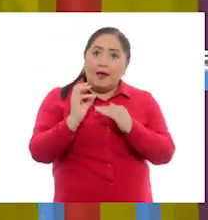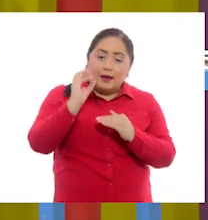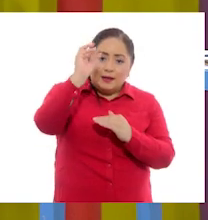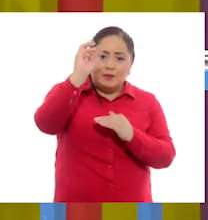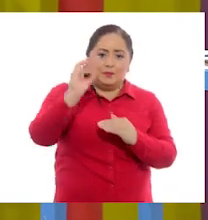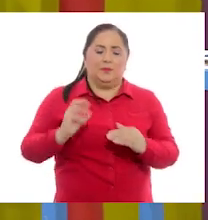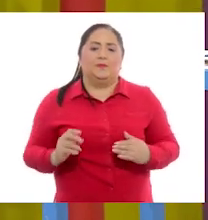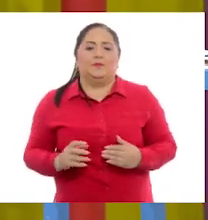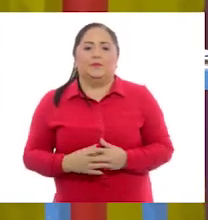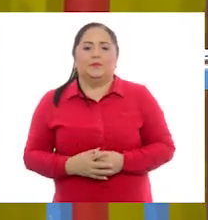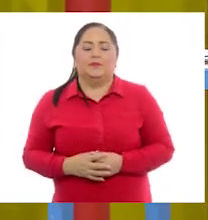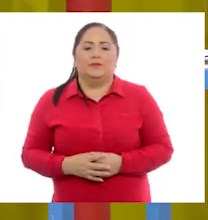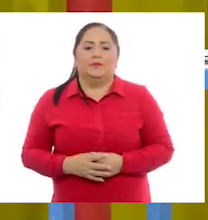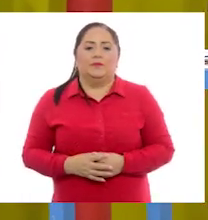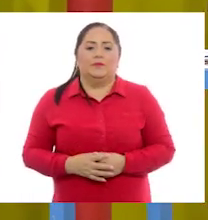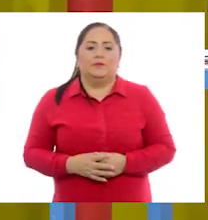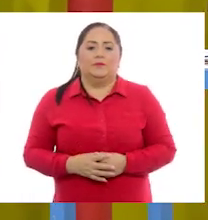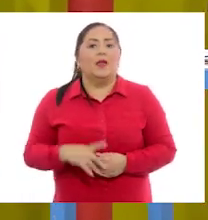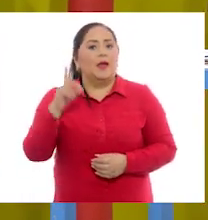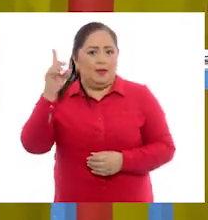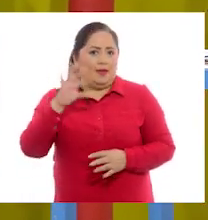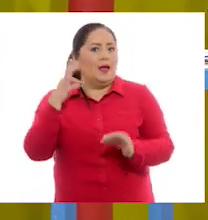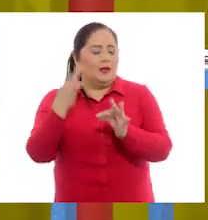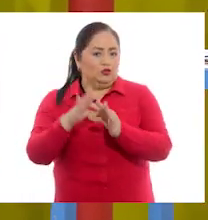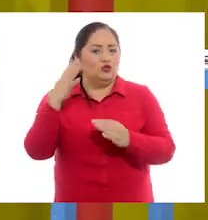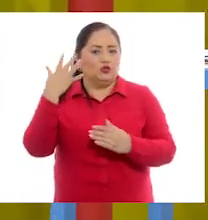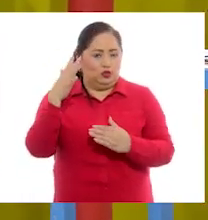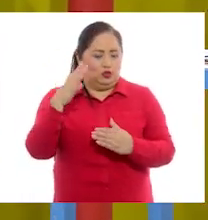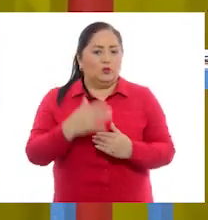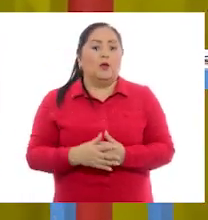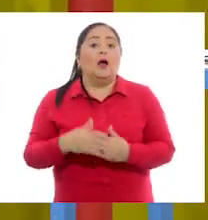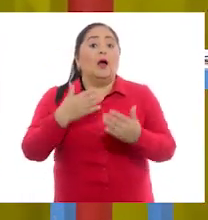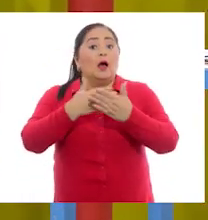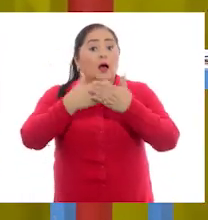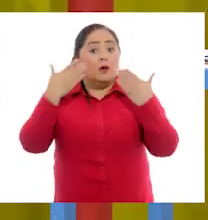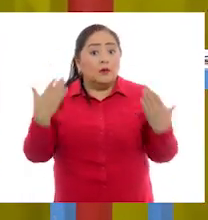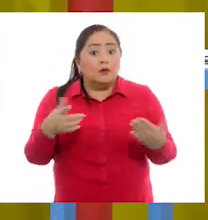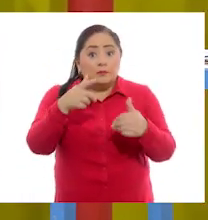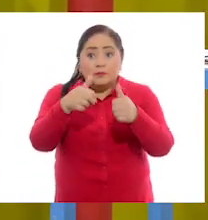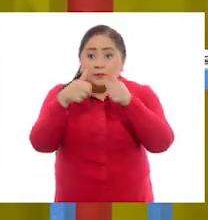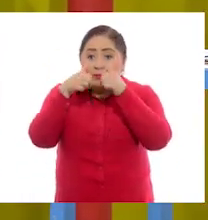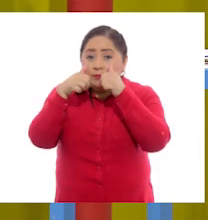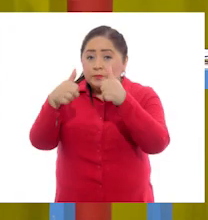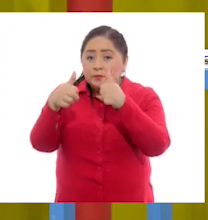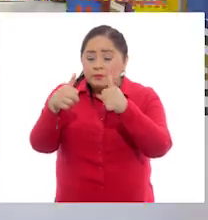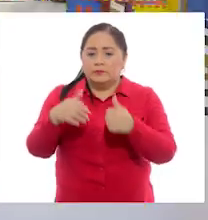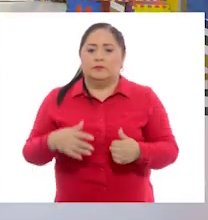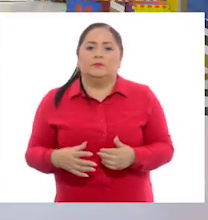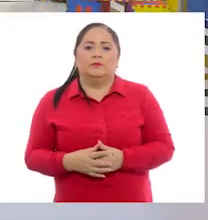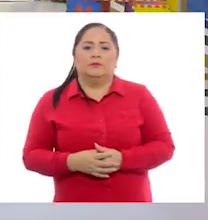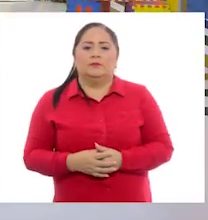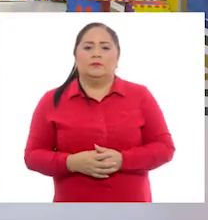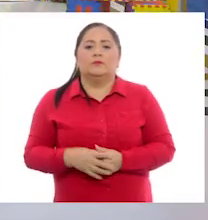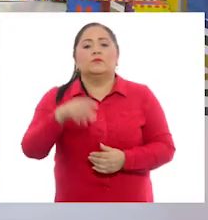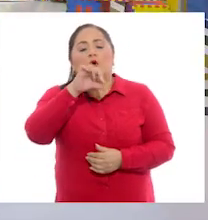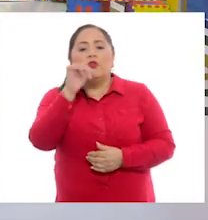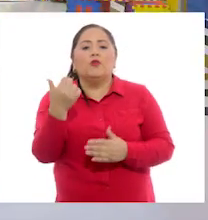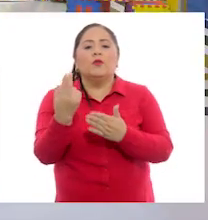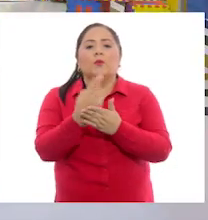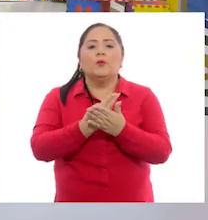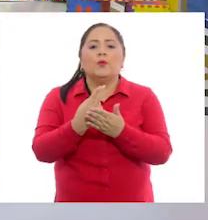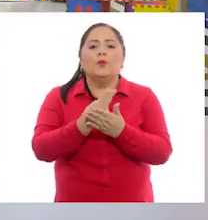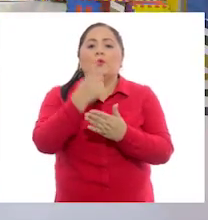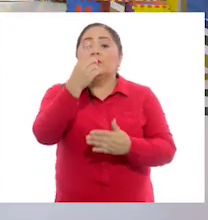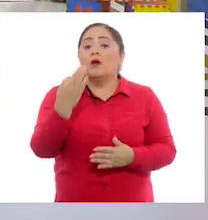Muy bien. Ahí está el sol. Ahora, pongan mucha atención. Tercera indicación. Van a dibujar